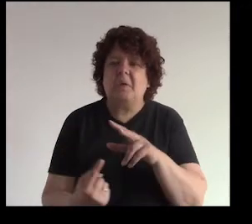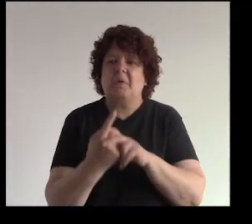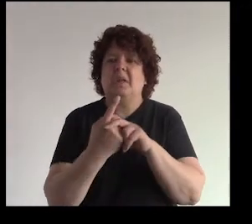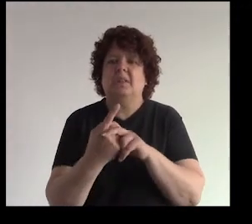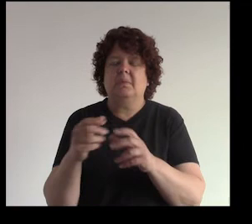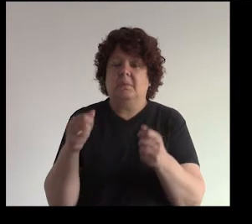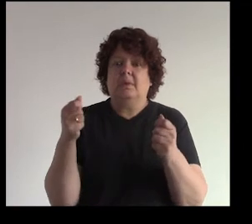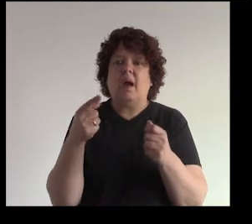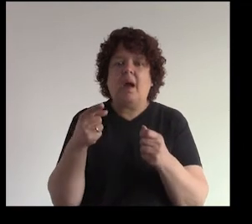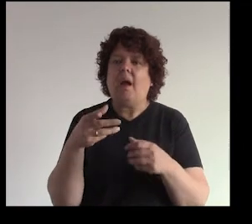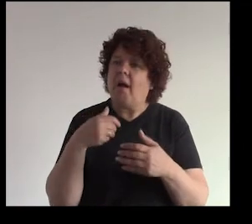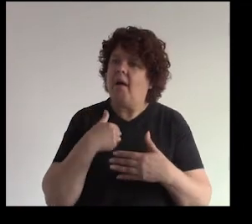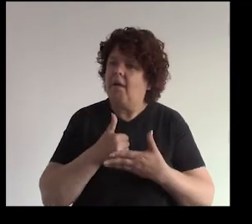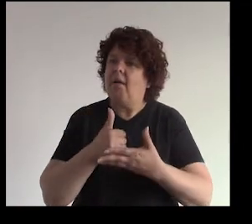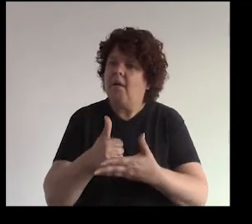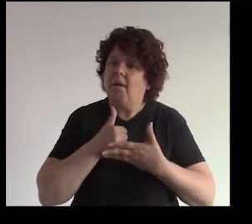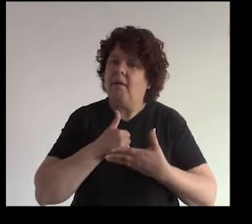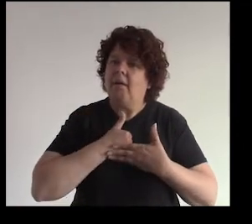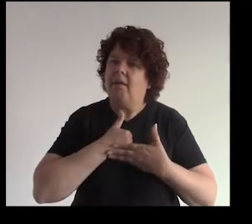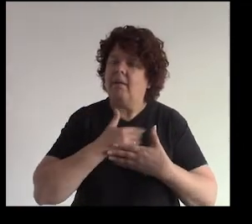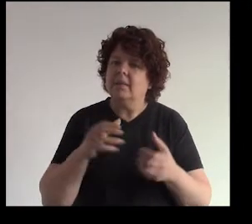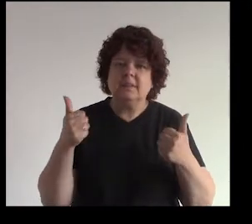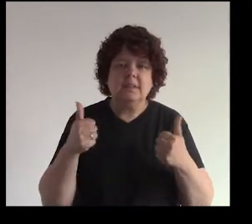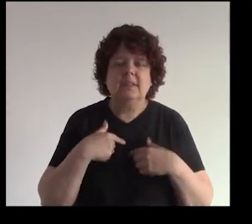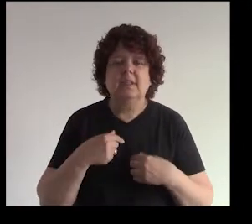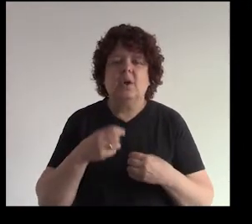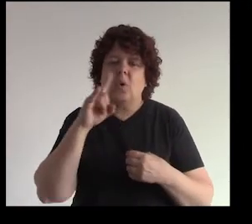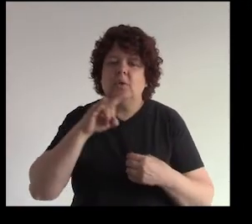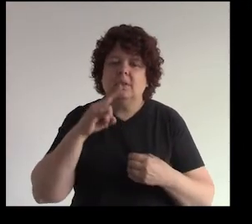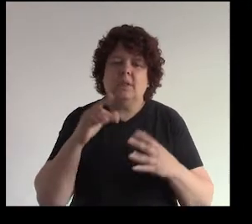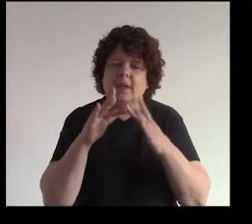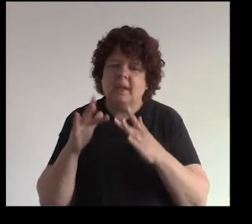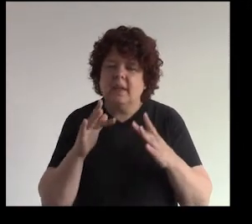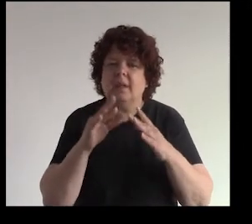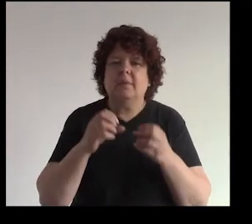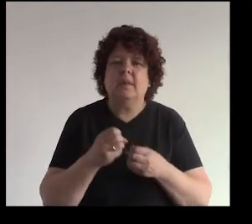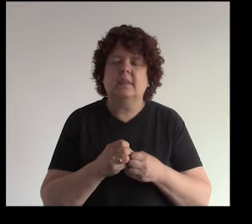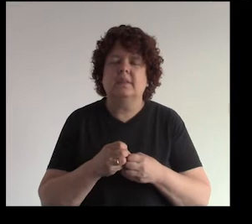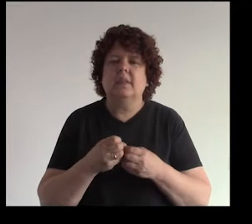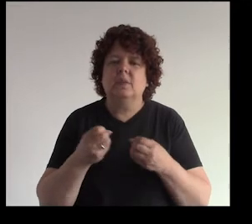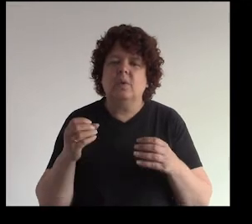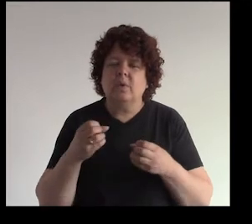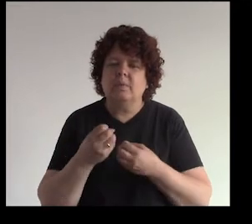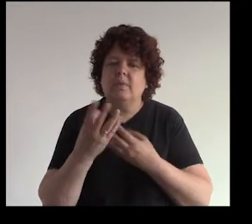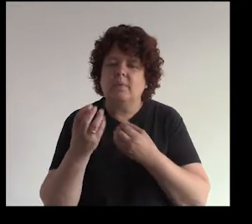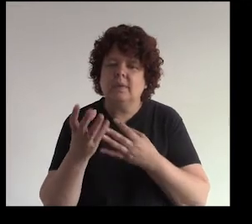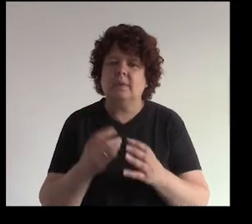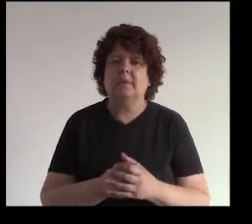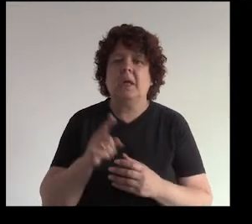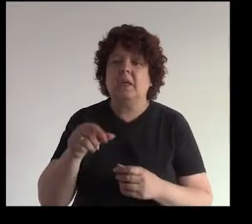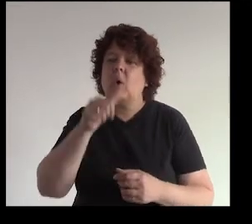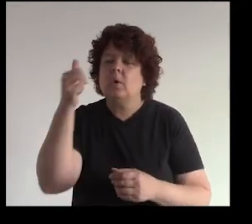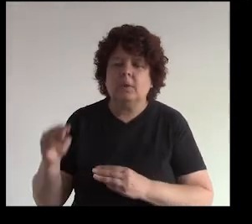accesible ¿sí? entonces también puedes mantener informadas a las personas a través de las redes sociales esa es otra buena forma de